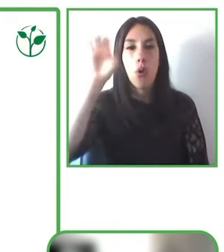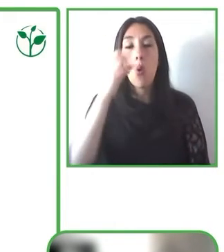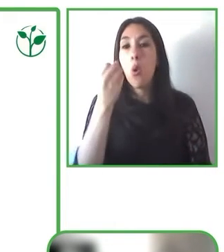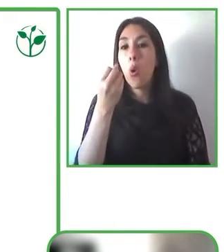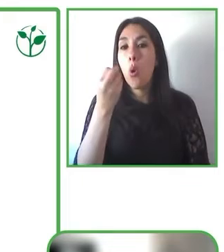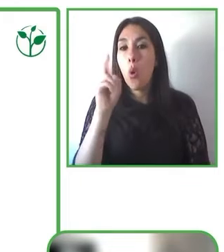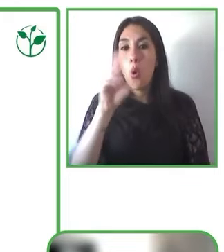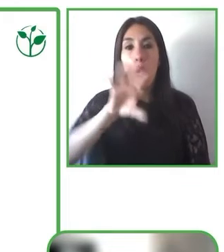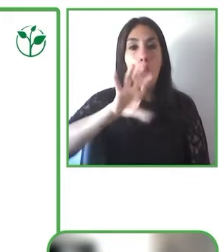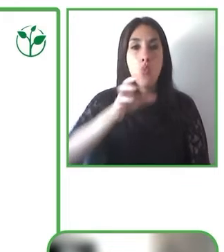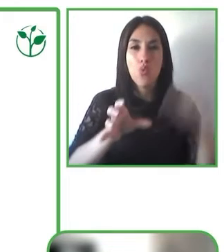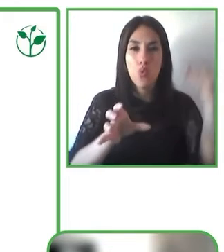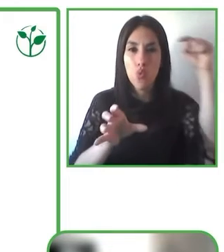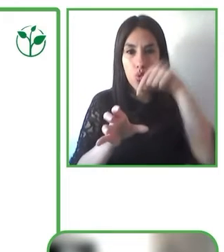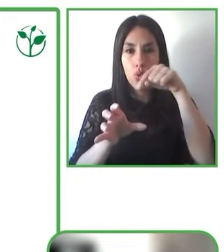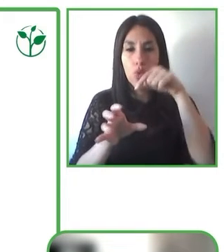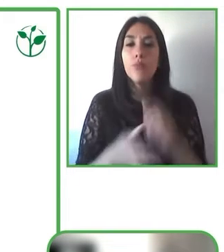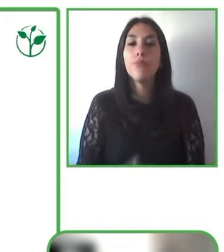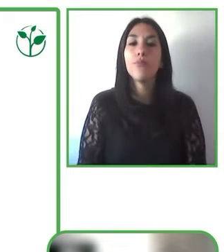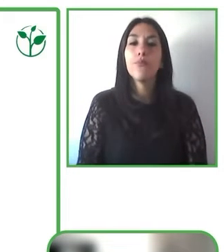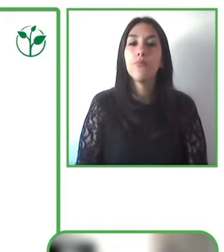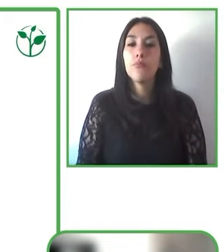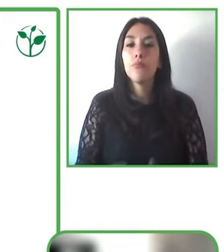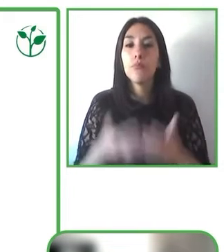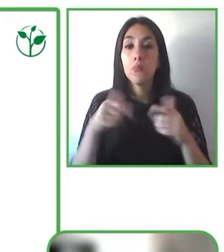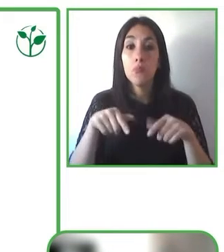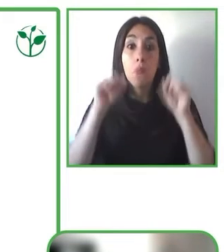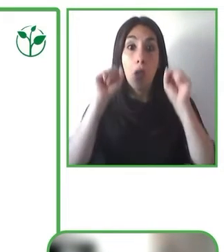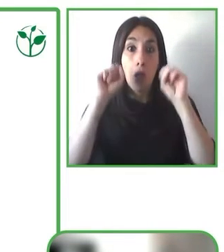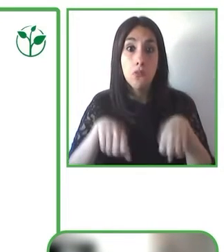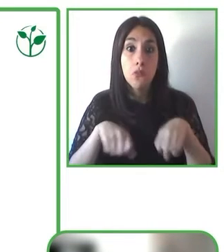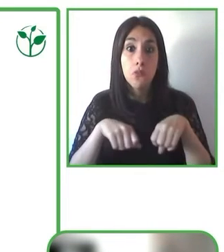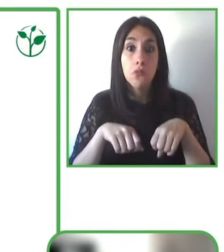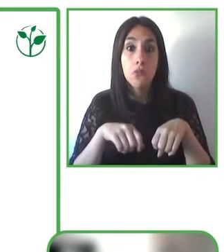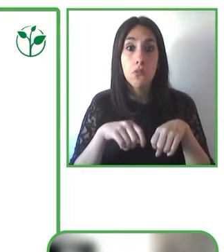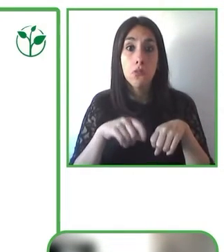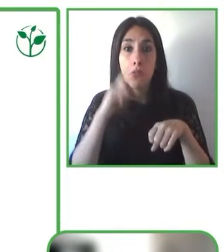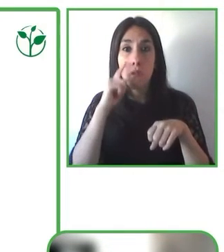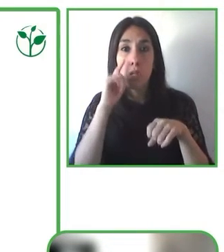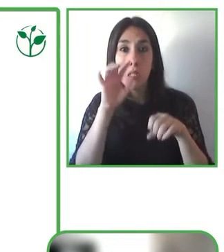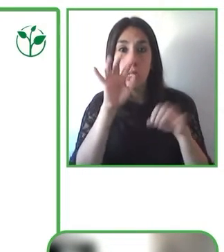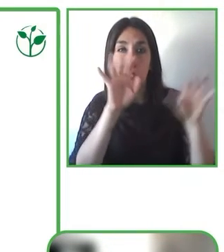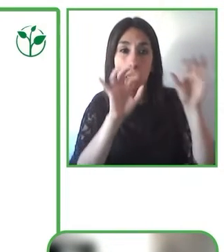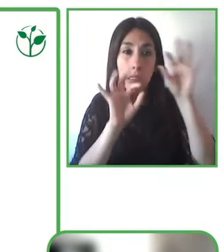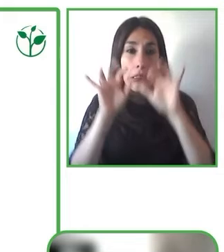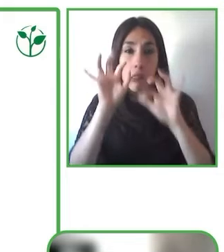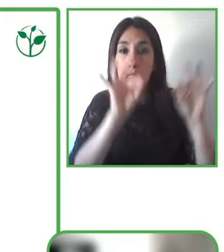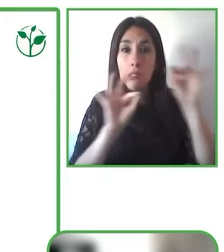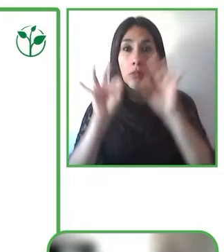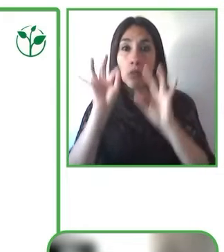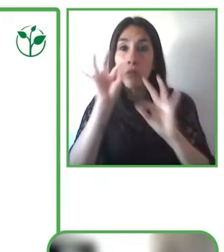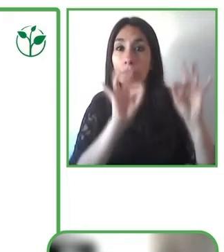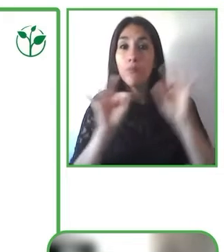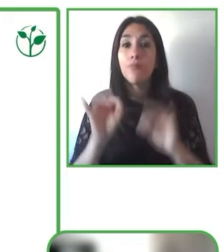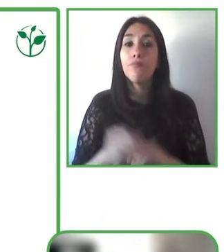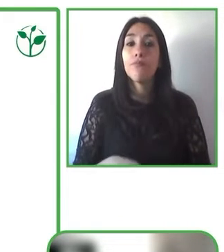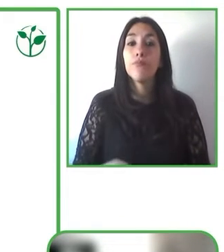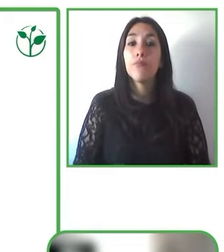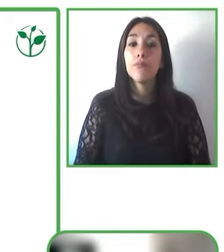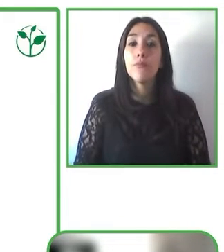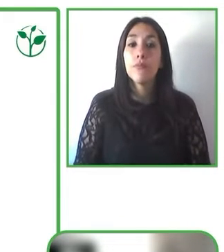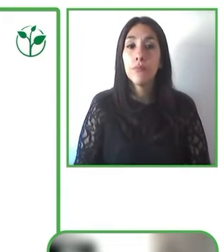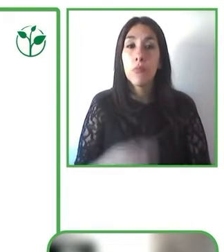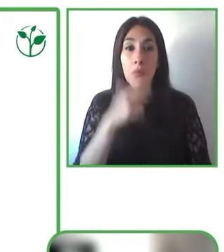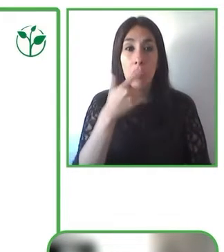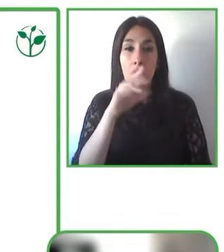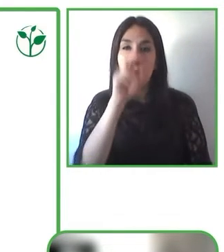específico en términos de esas 136 características que uno necesita y